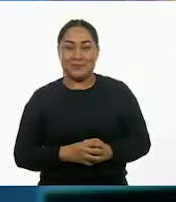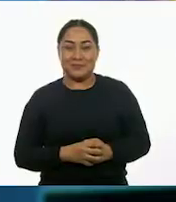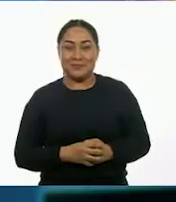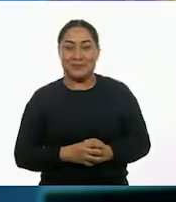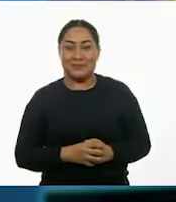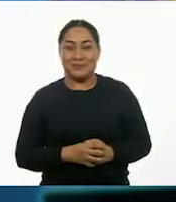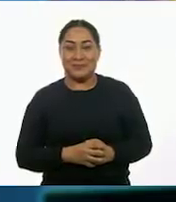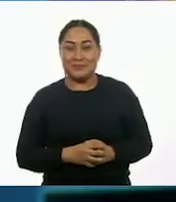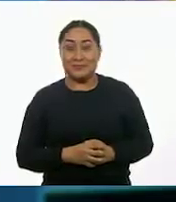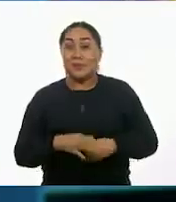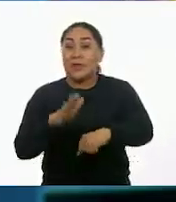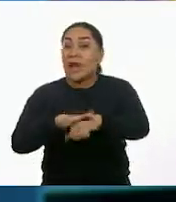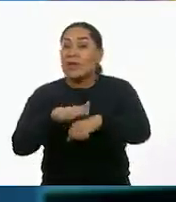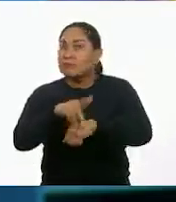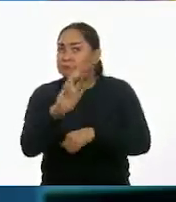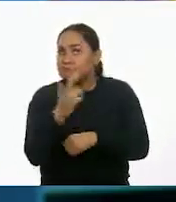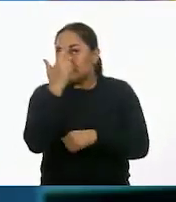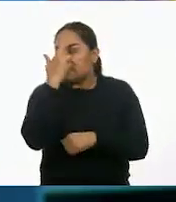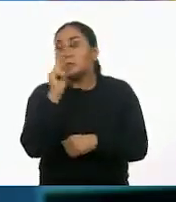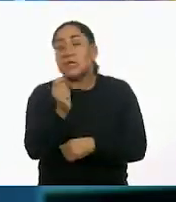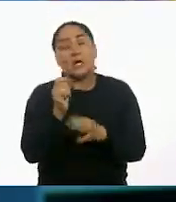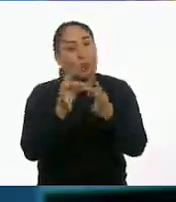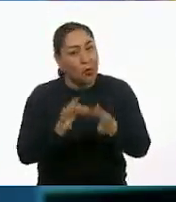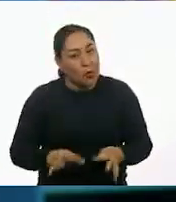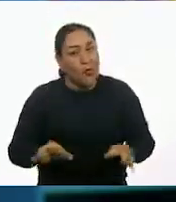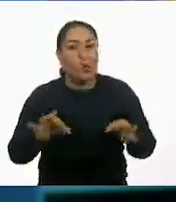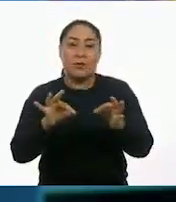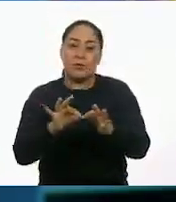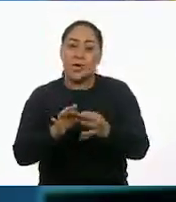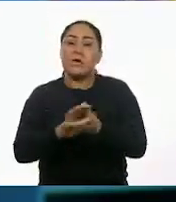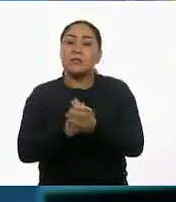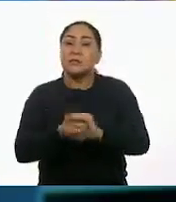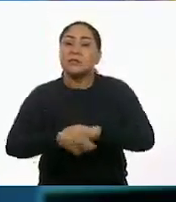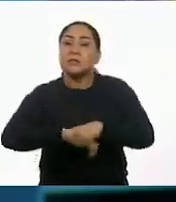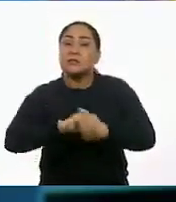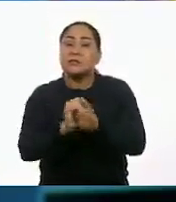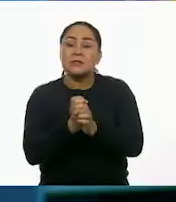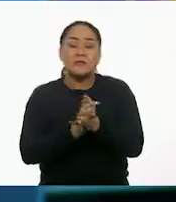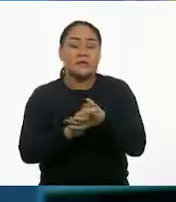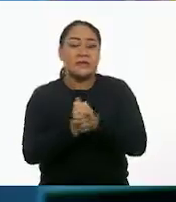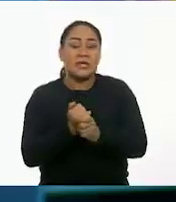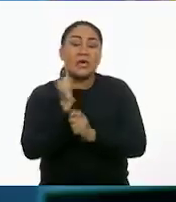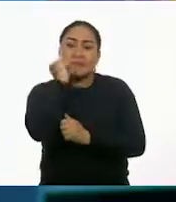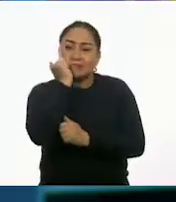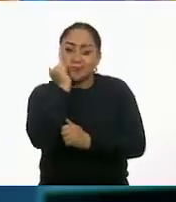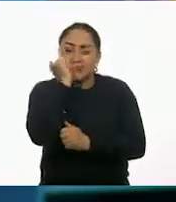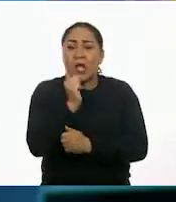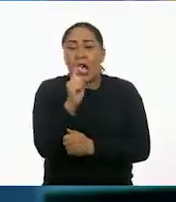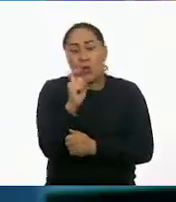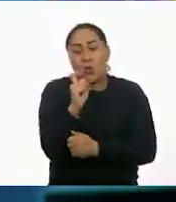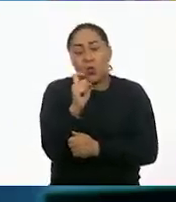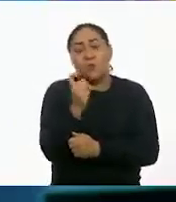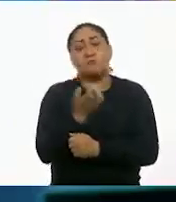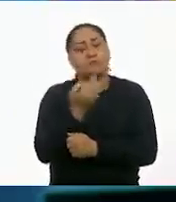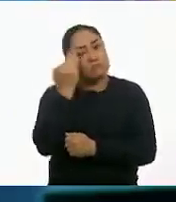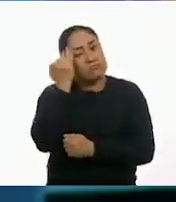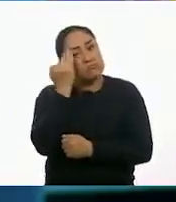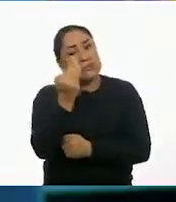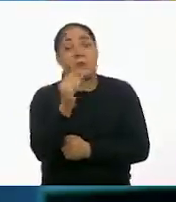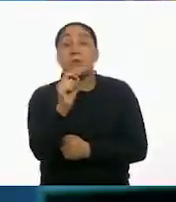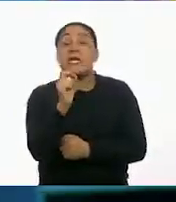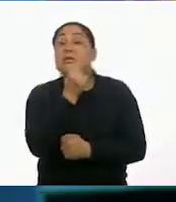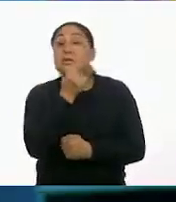¡Oh! Recuerda que es importante lavar muy bien tus manos con agua y con jabón durante 20 segundos.